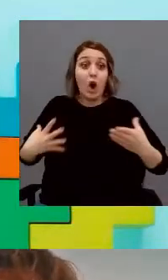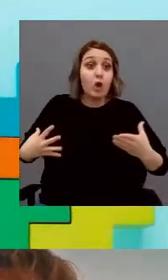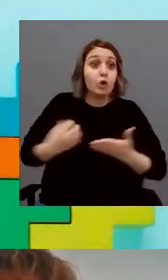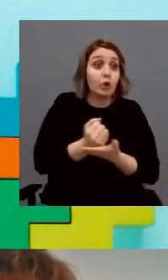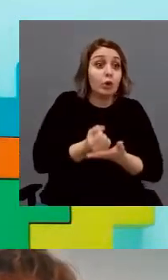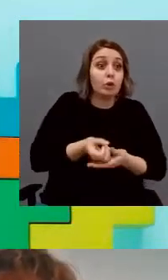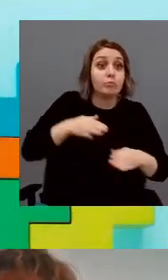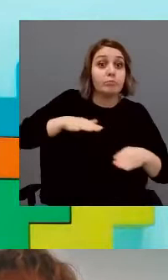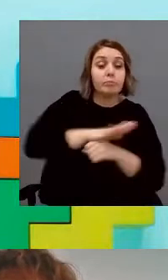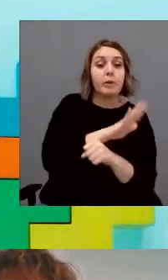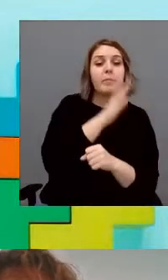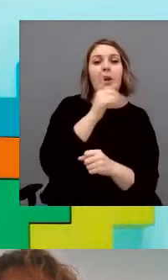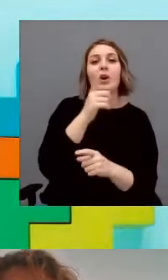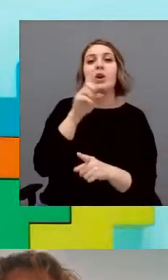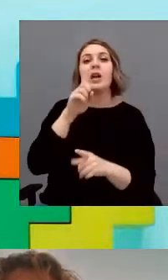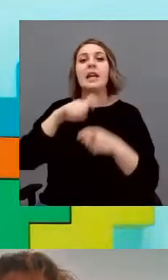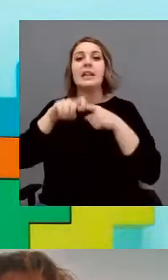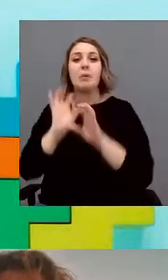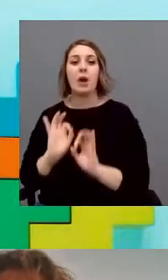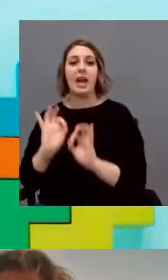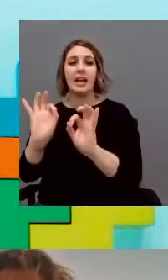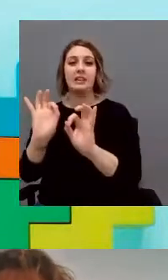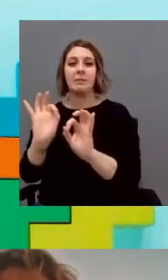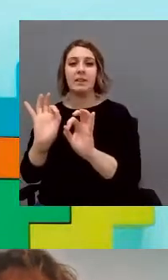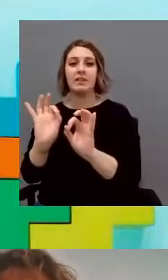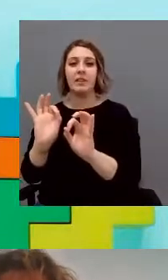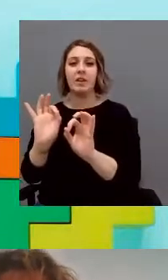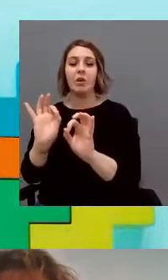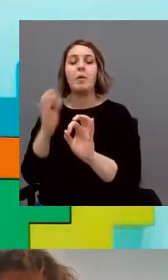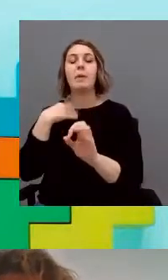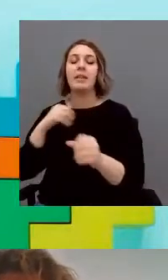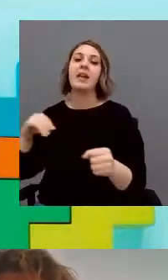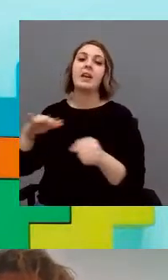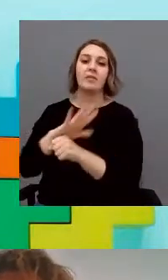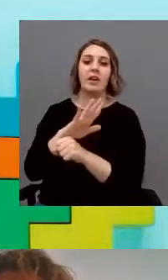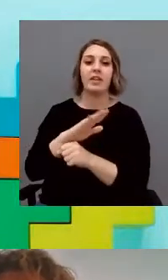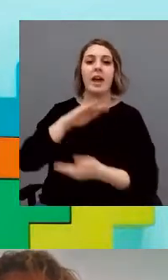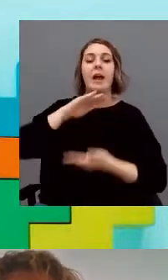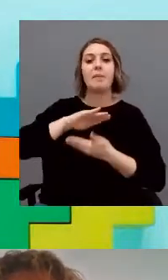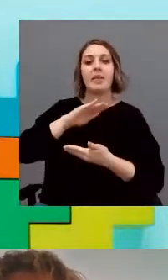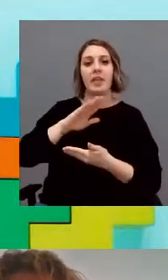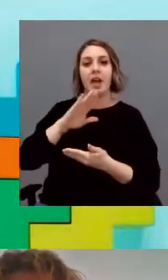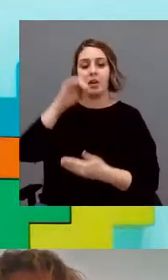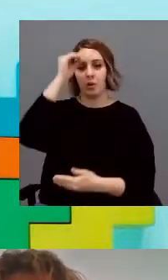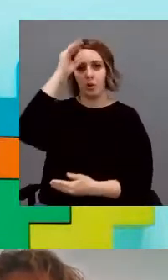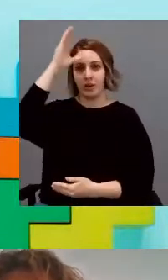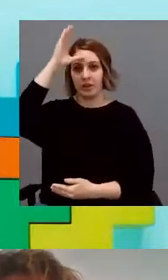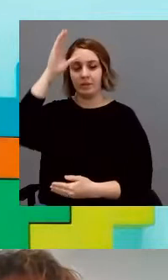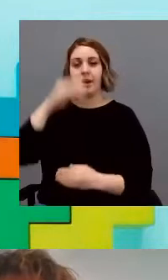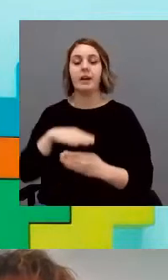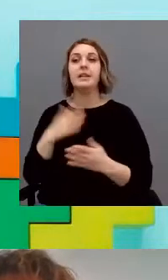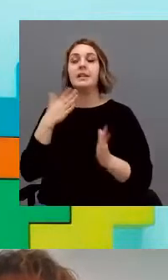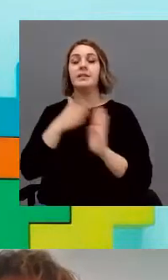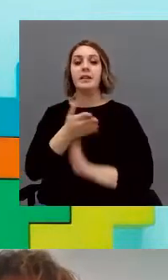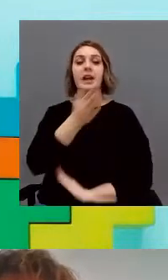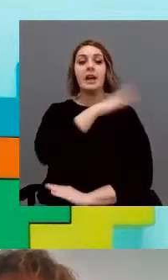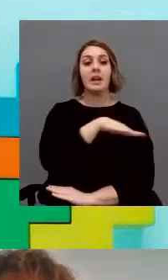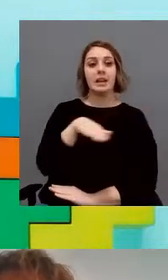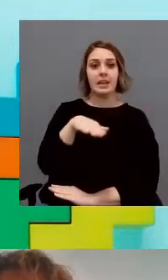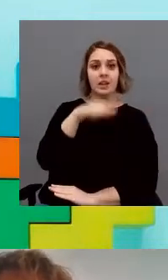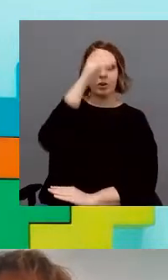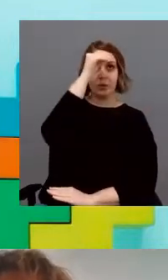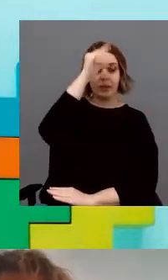aunque el tipo de dificultad de ansiedad específico sí que parece estar influenciado por la capacidad cognitiva. Es decir, los niños con mayor